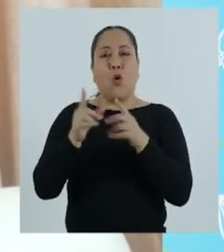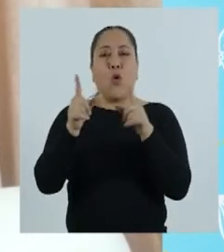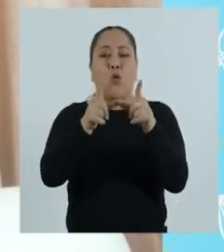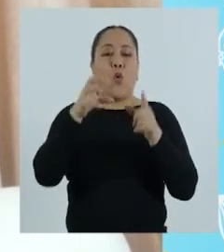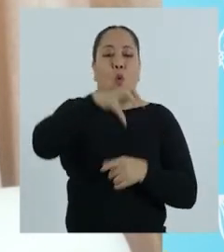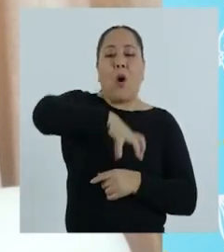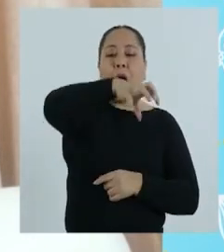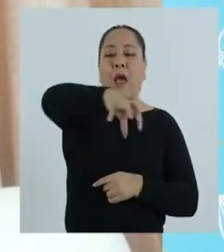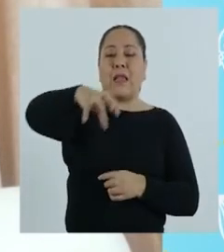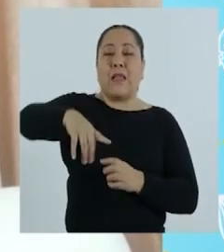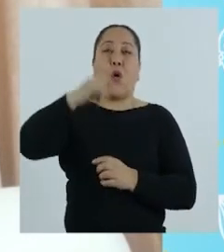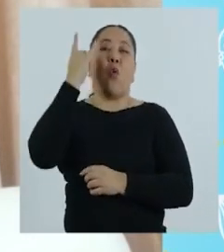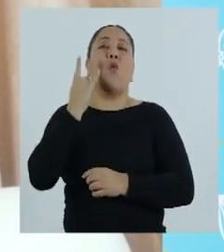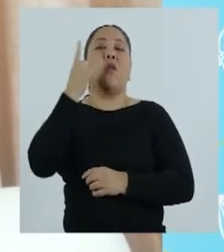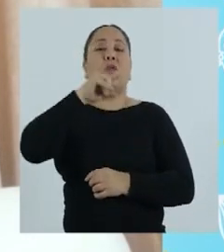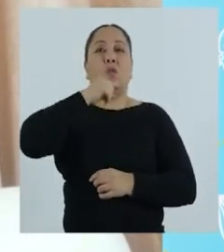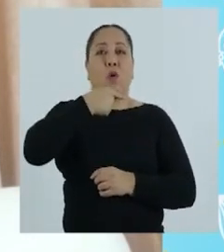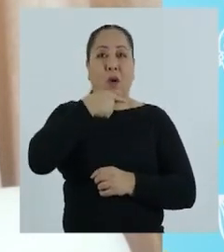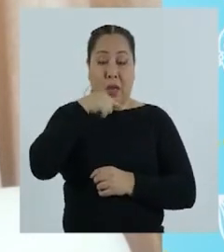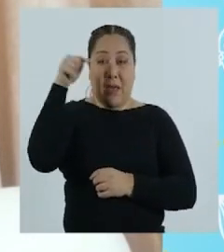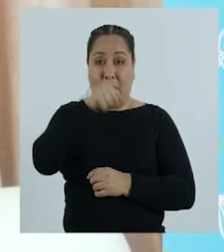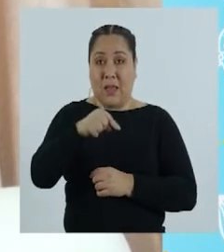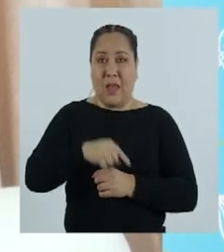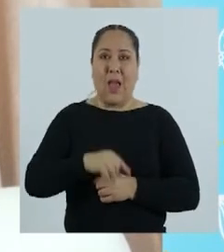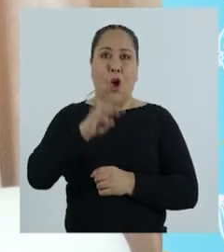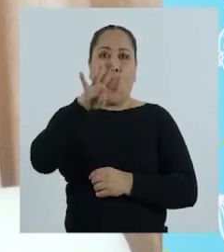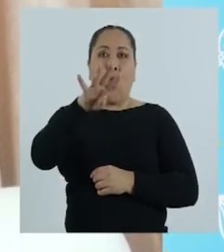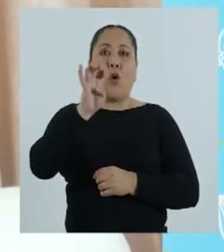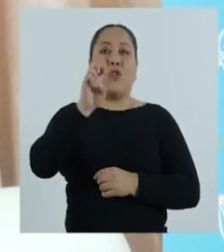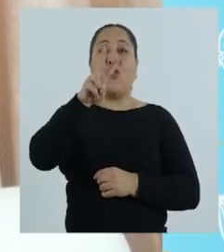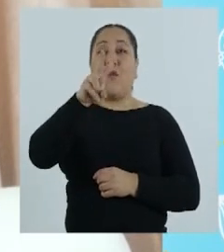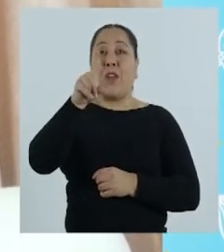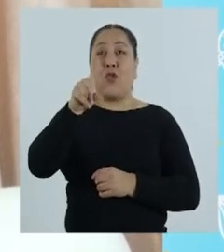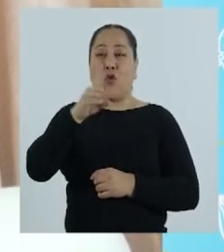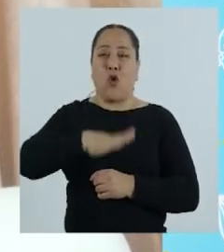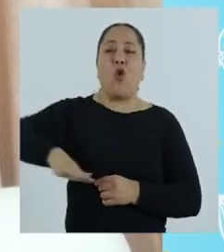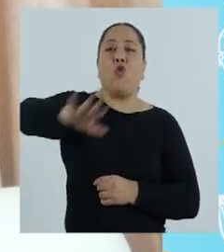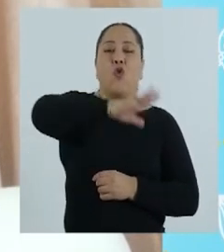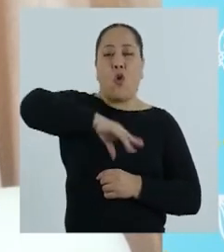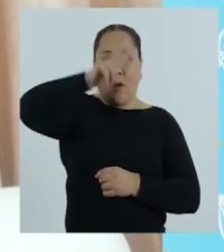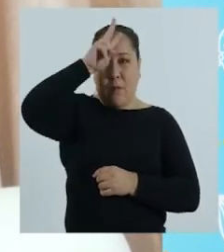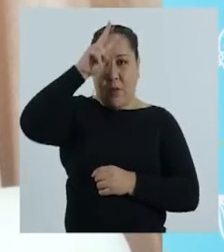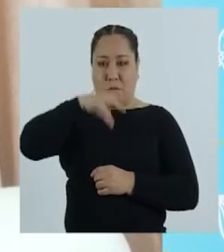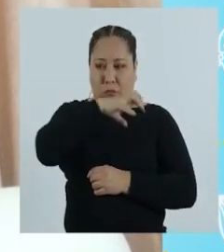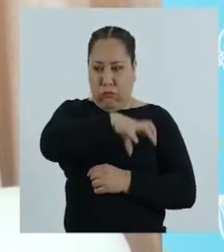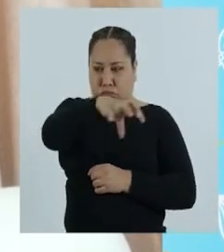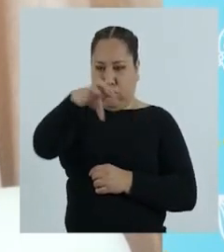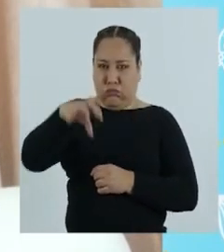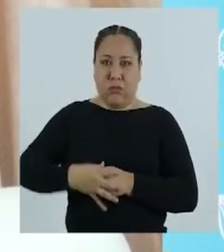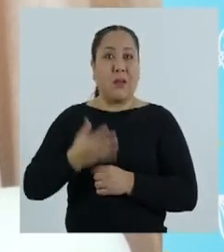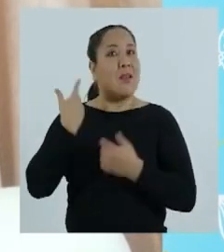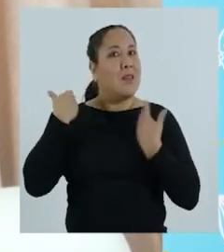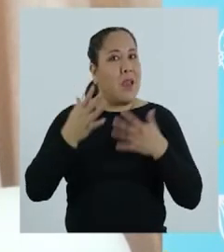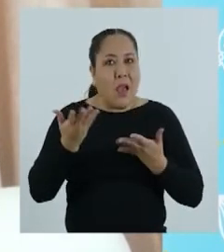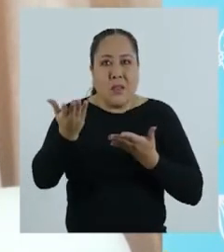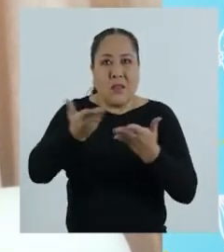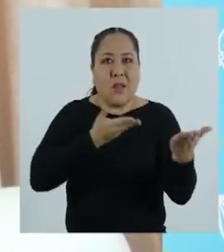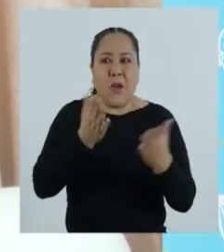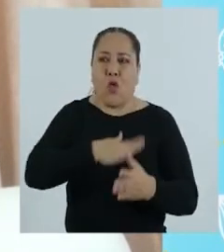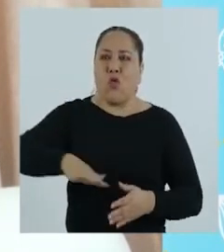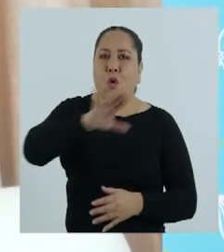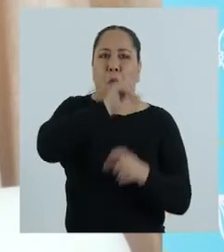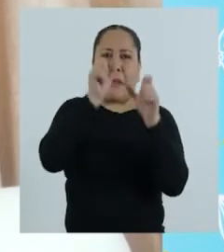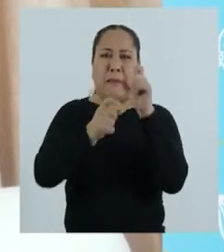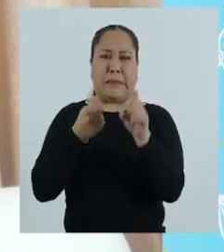ser atendido en los centros de emergencia mujer, los cuales tenemos en la actualidad 421 en todo el Perú. Estamos